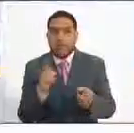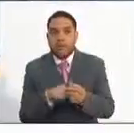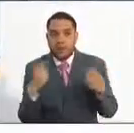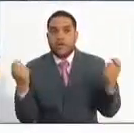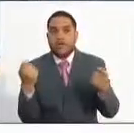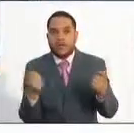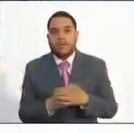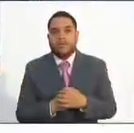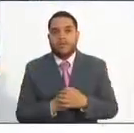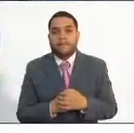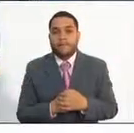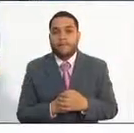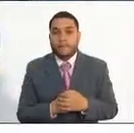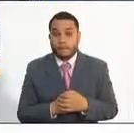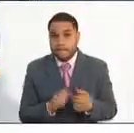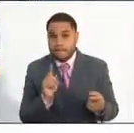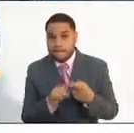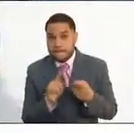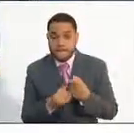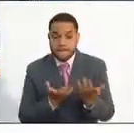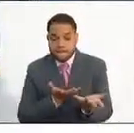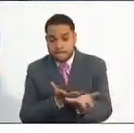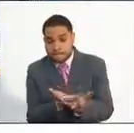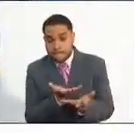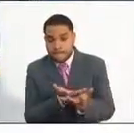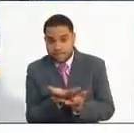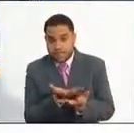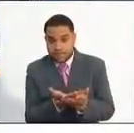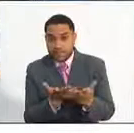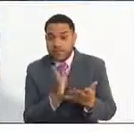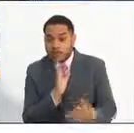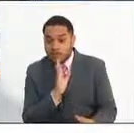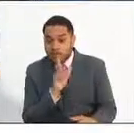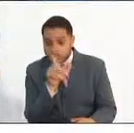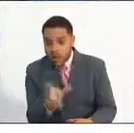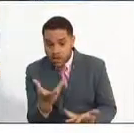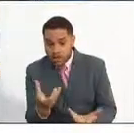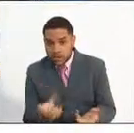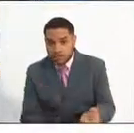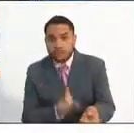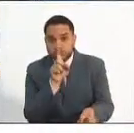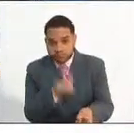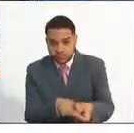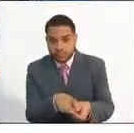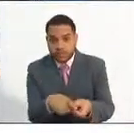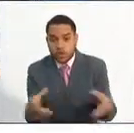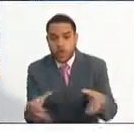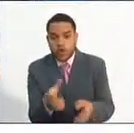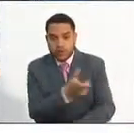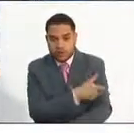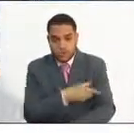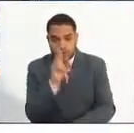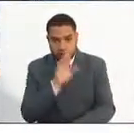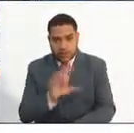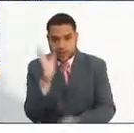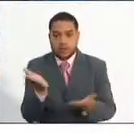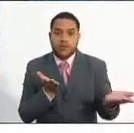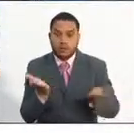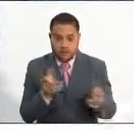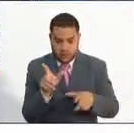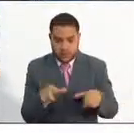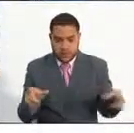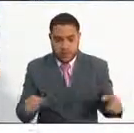La primera recomendación que se hace a quien aspire a una de las convocatorias que adelanta la Comisión Nacional del Servicio Civil